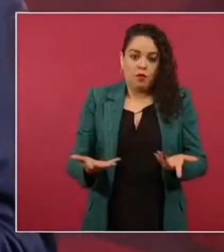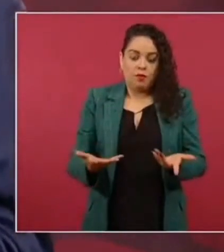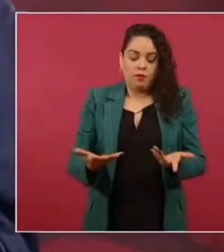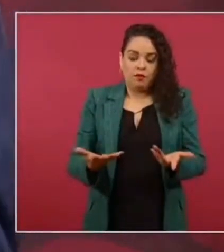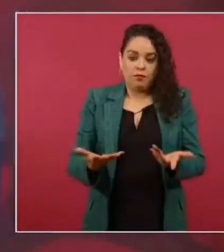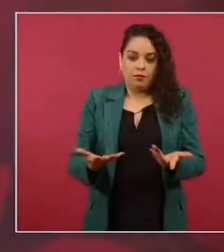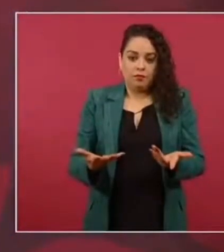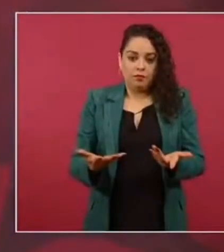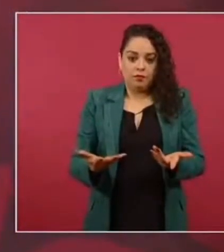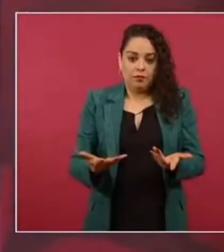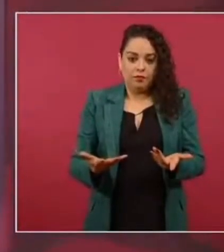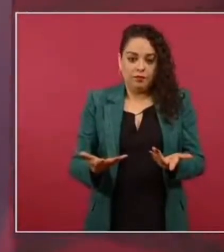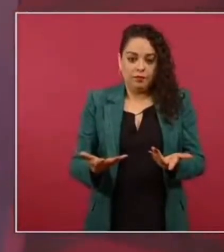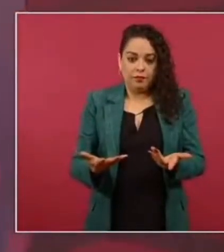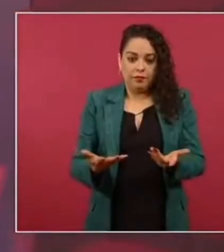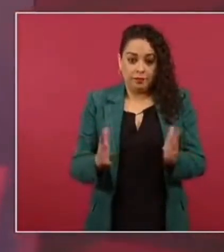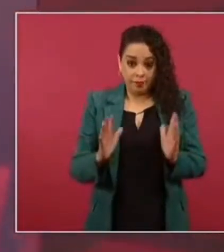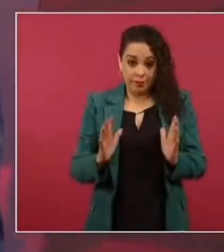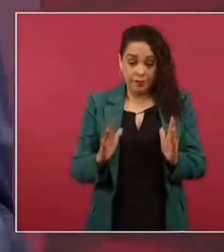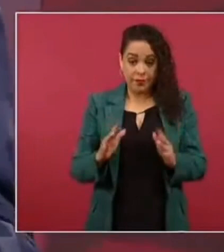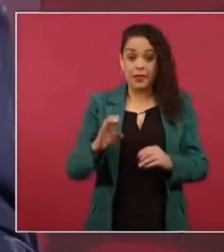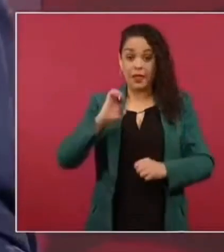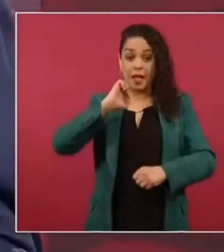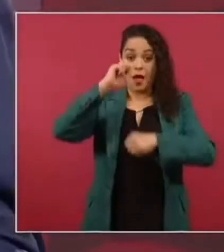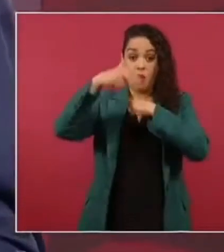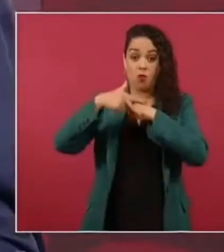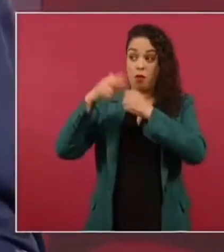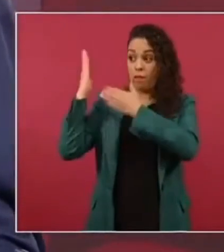hace quinientos años